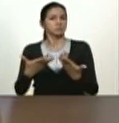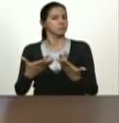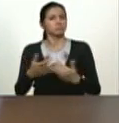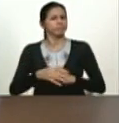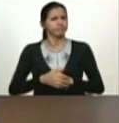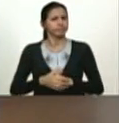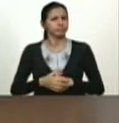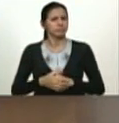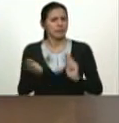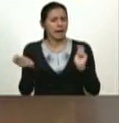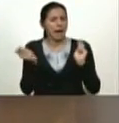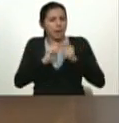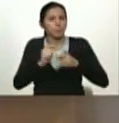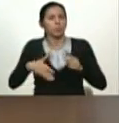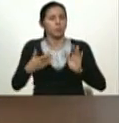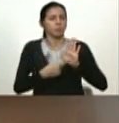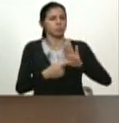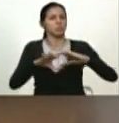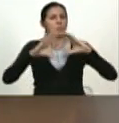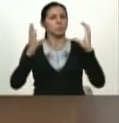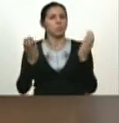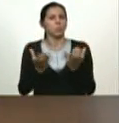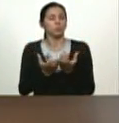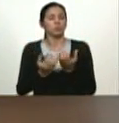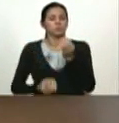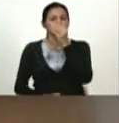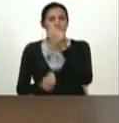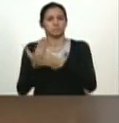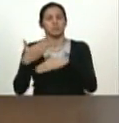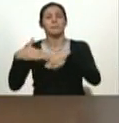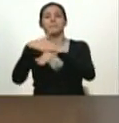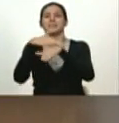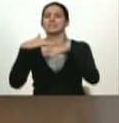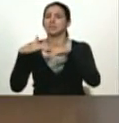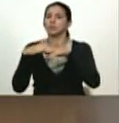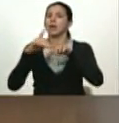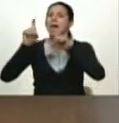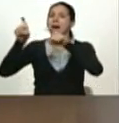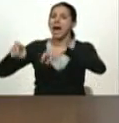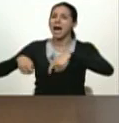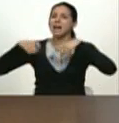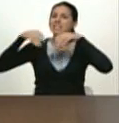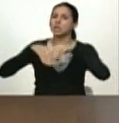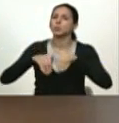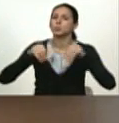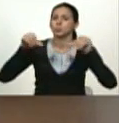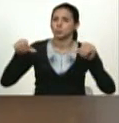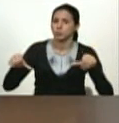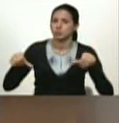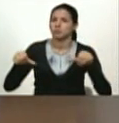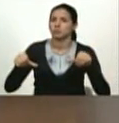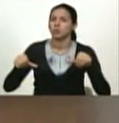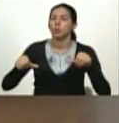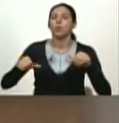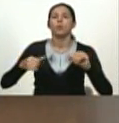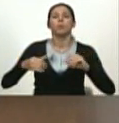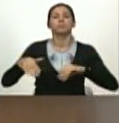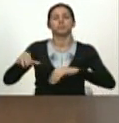que vamos a poder mostrar al mundo he creado el Ministerio de Agricultura Urbana